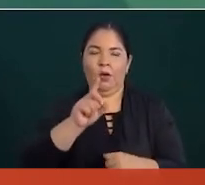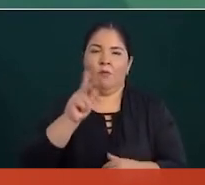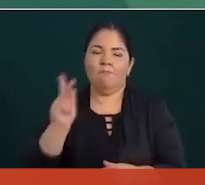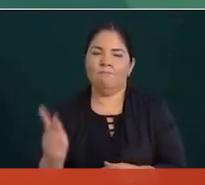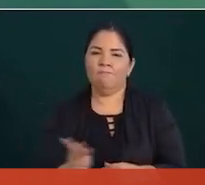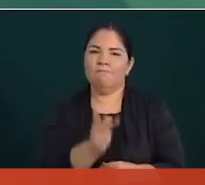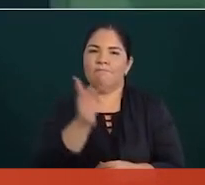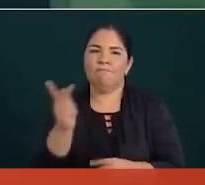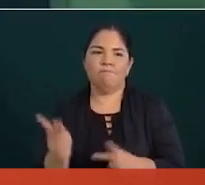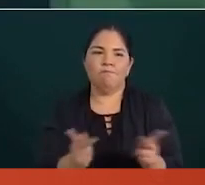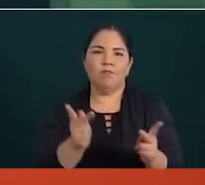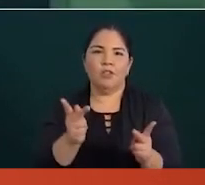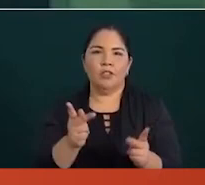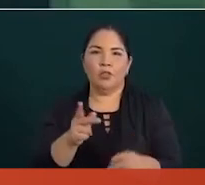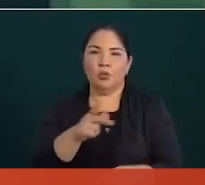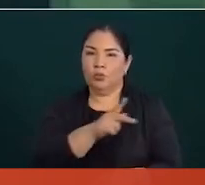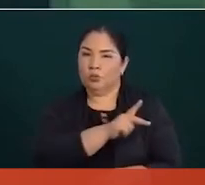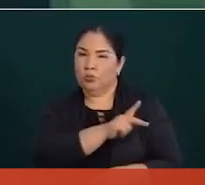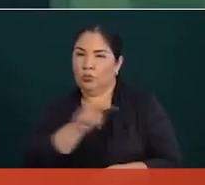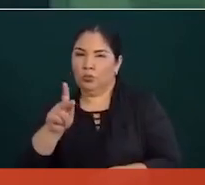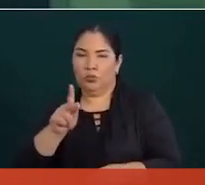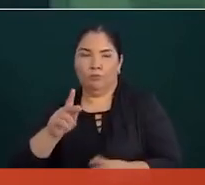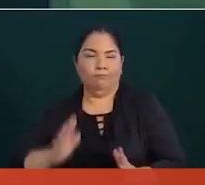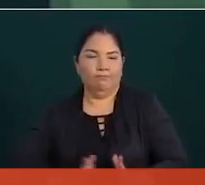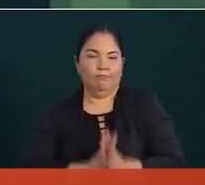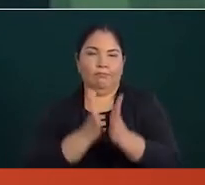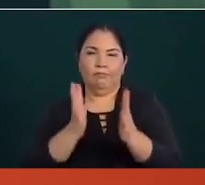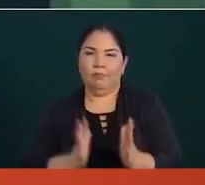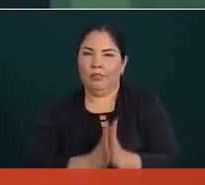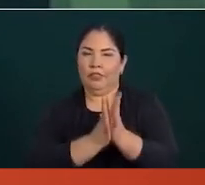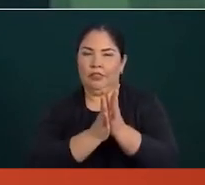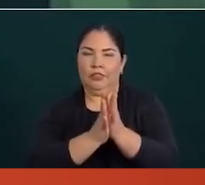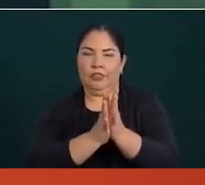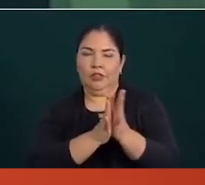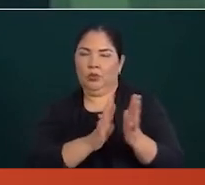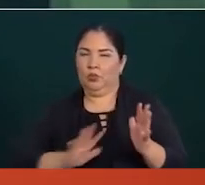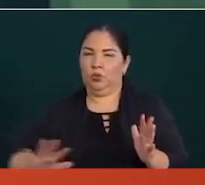hay que participar todos